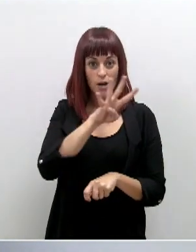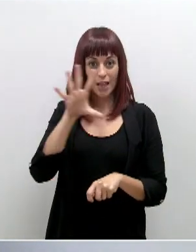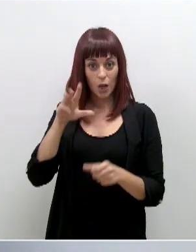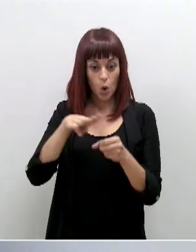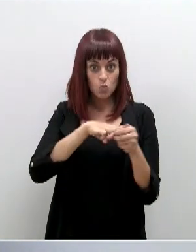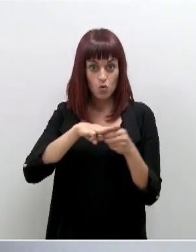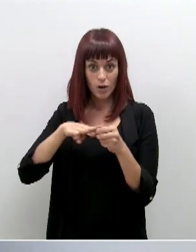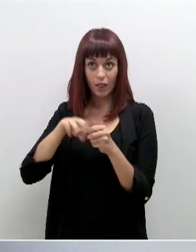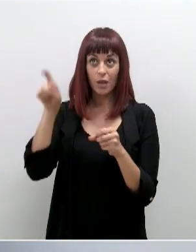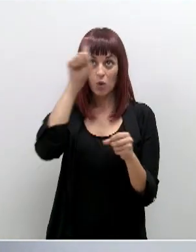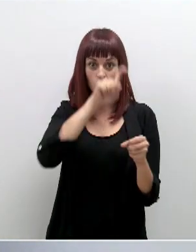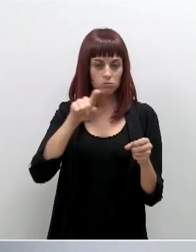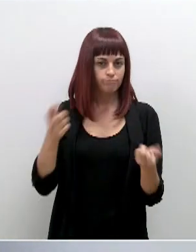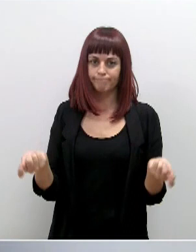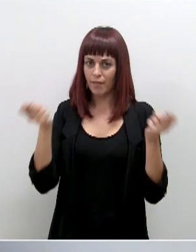municipios.